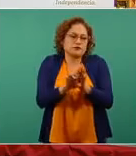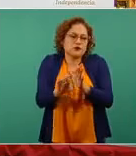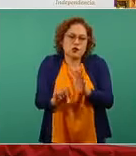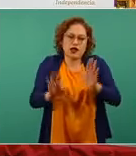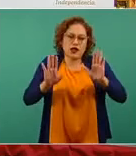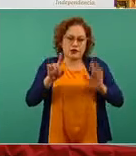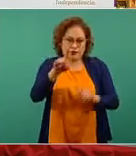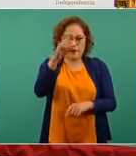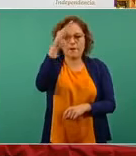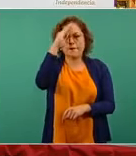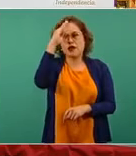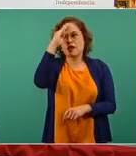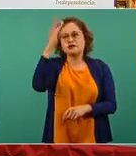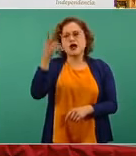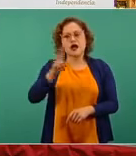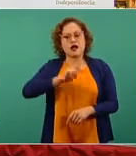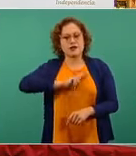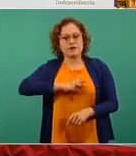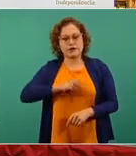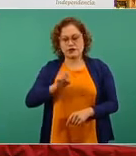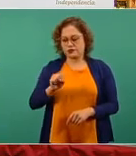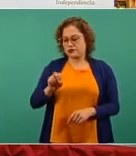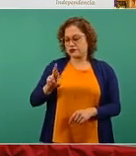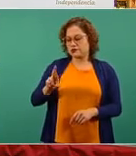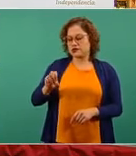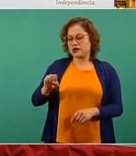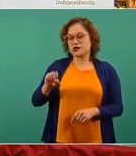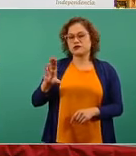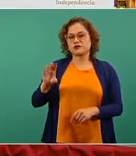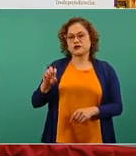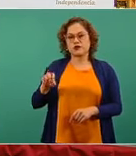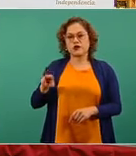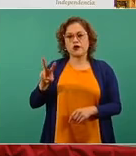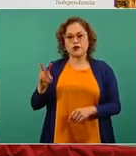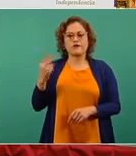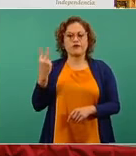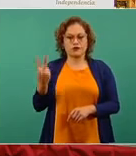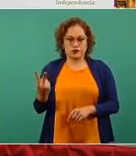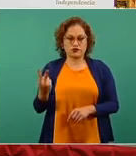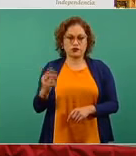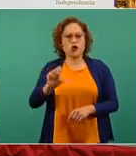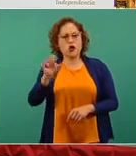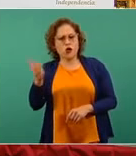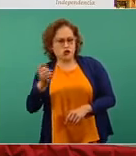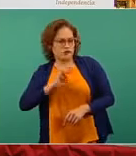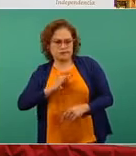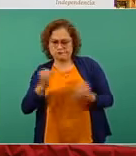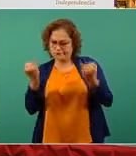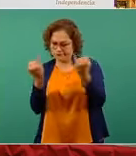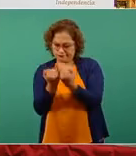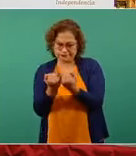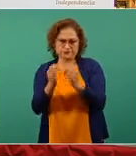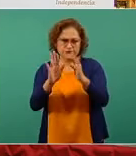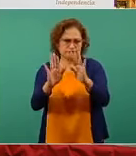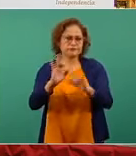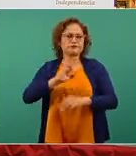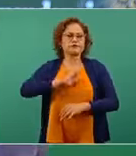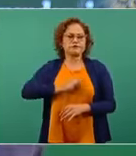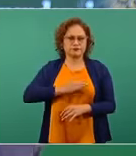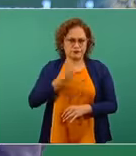en el virus SARS-CoV-2, pero esto es más o menos lo que ocurre con la mayoría de las infecciones prevenibles por vacunación.